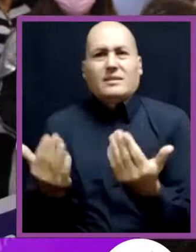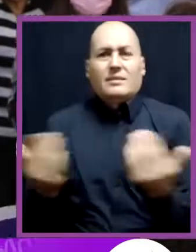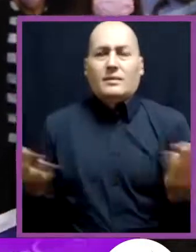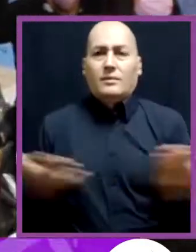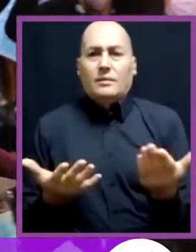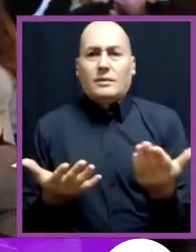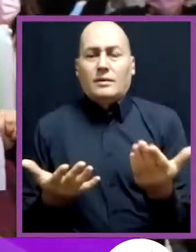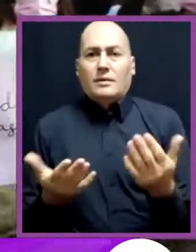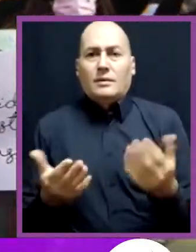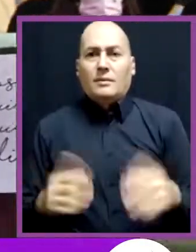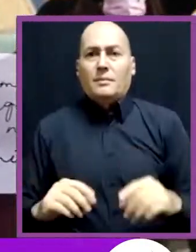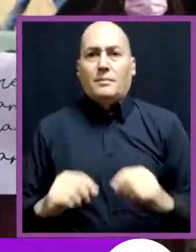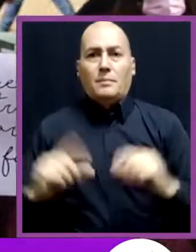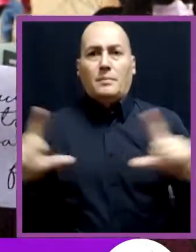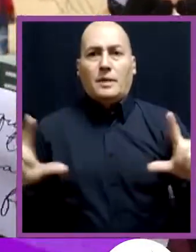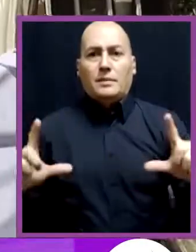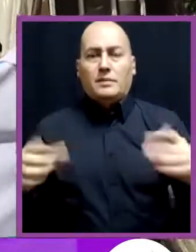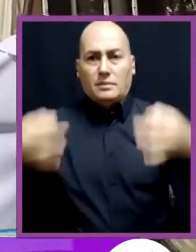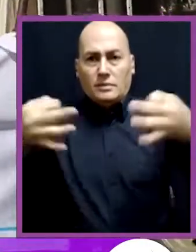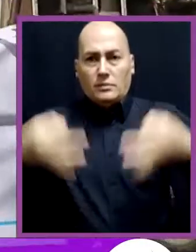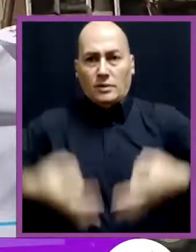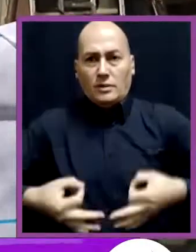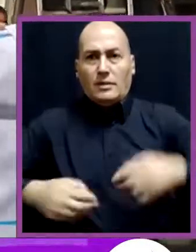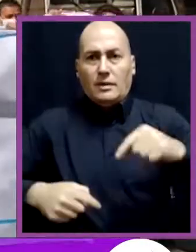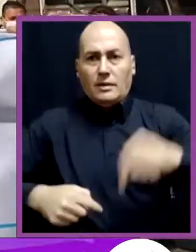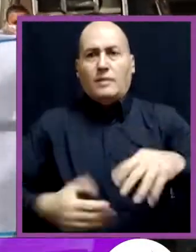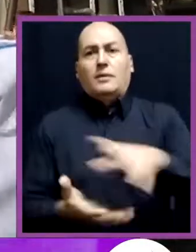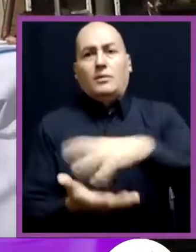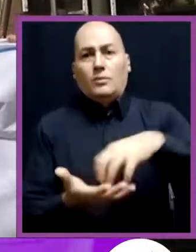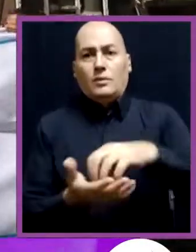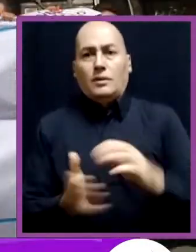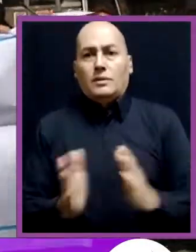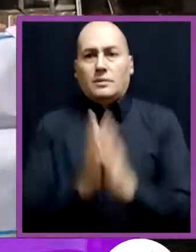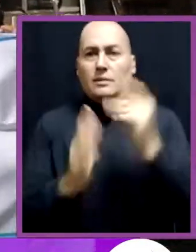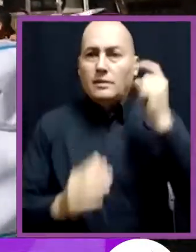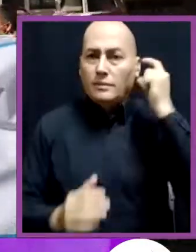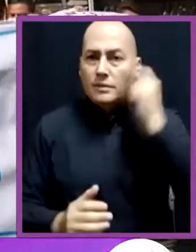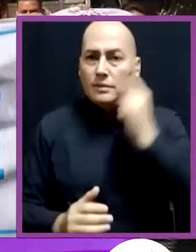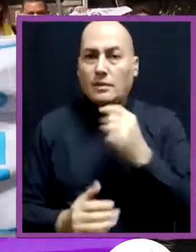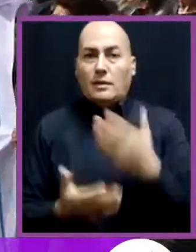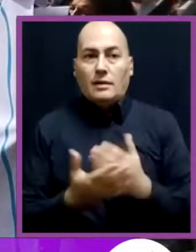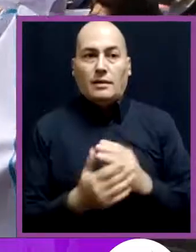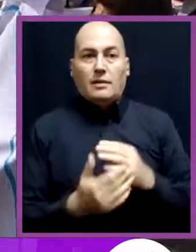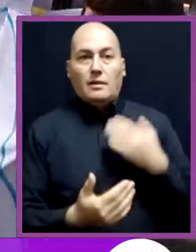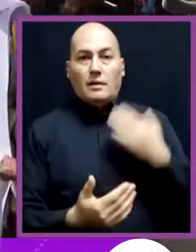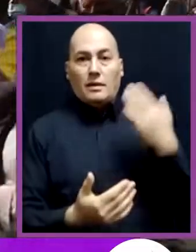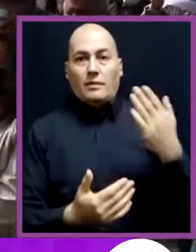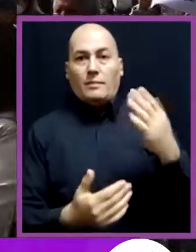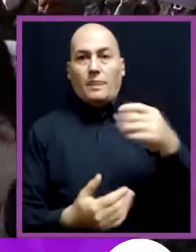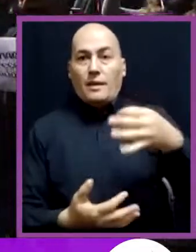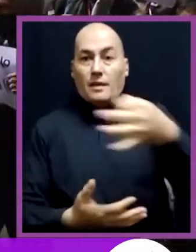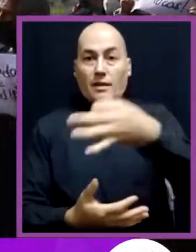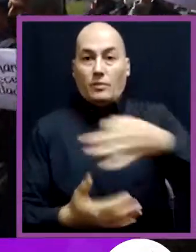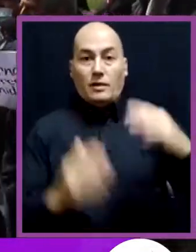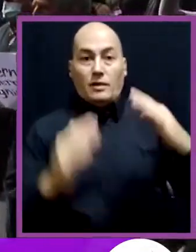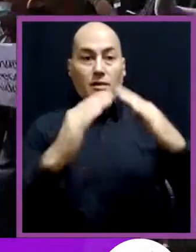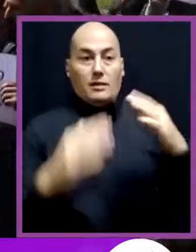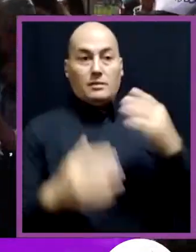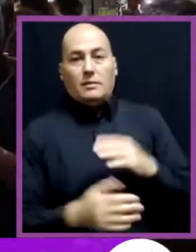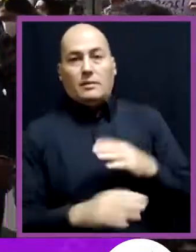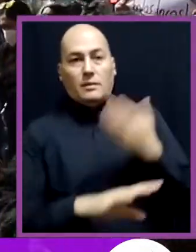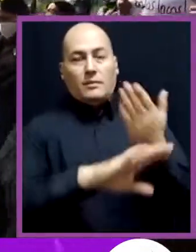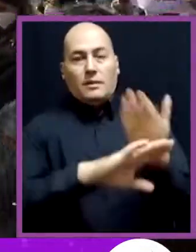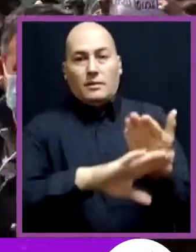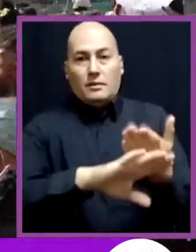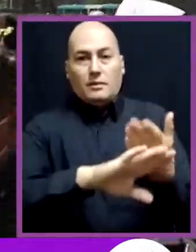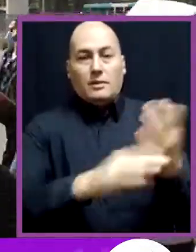la necesidad de incrementar la seguridad en San Bernardo. Así, fuimos a la moneda a exigir la red de distribución